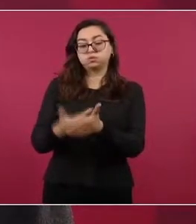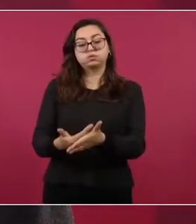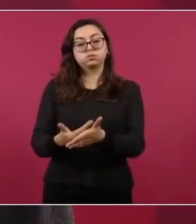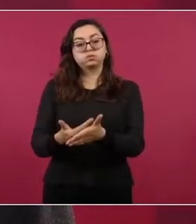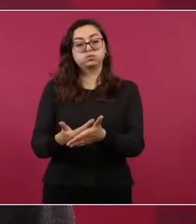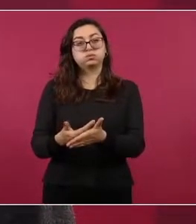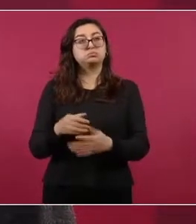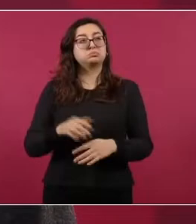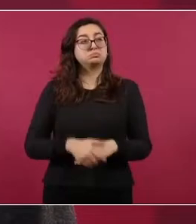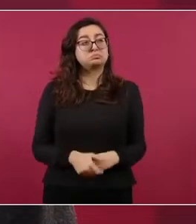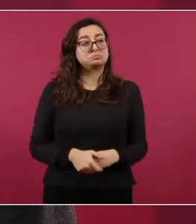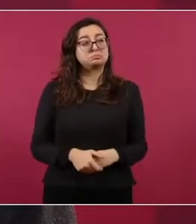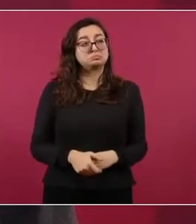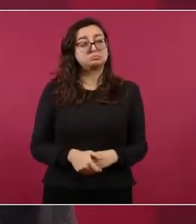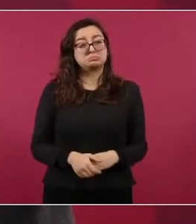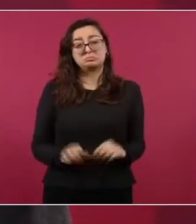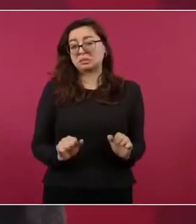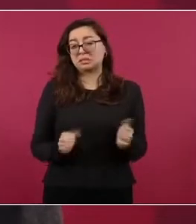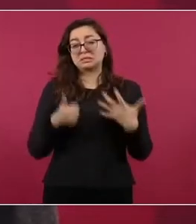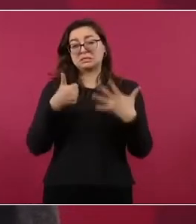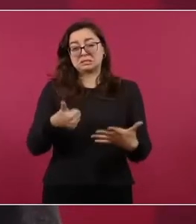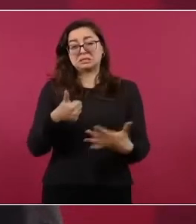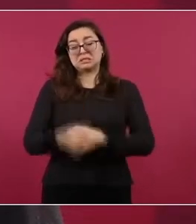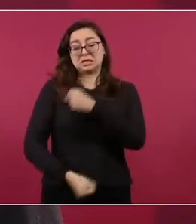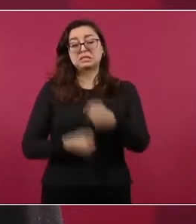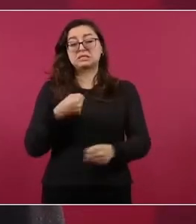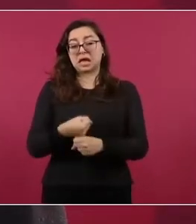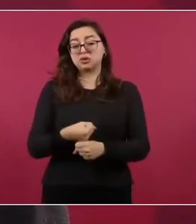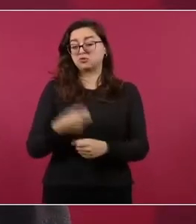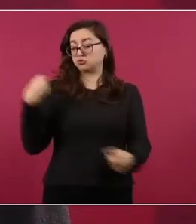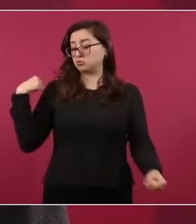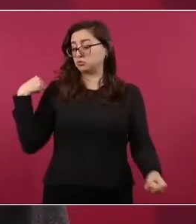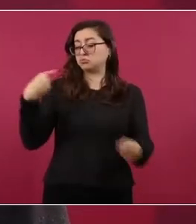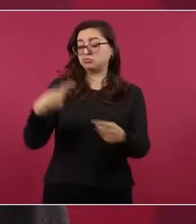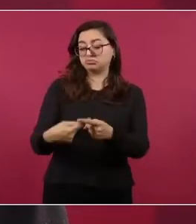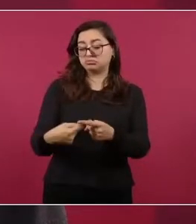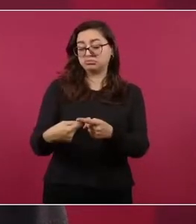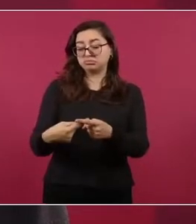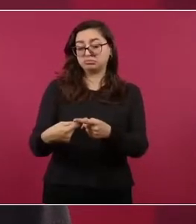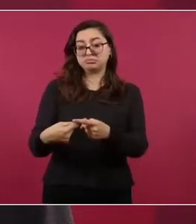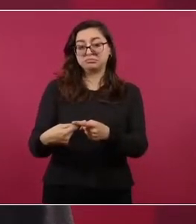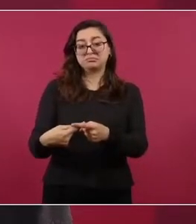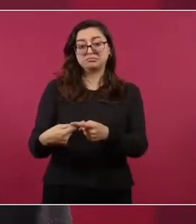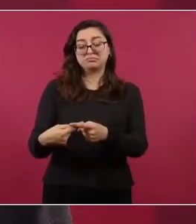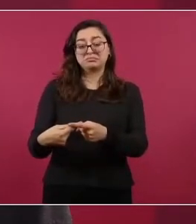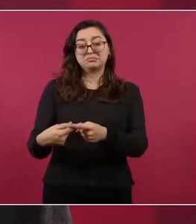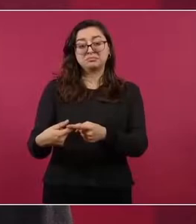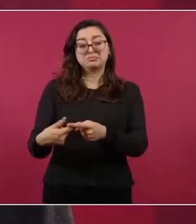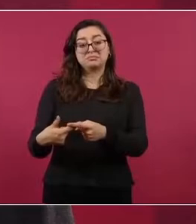cuando menos de seis años a la fecha, han